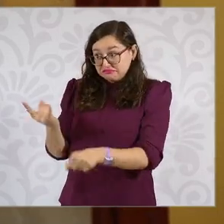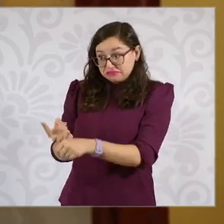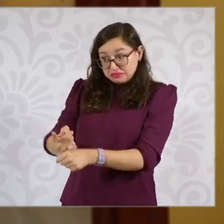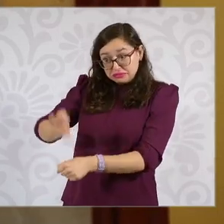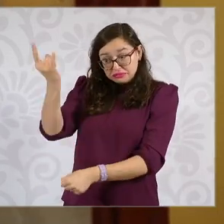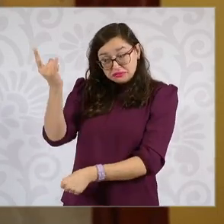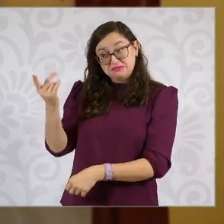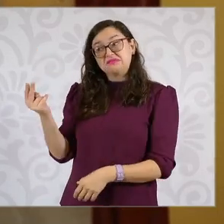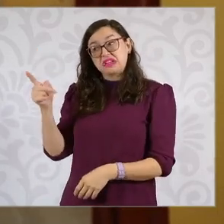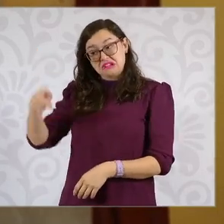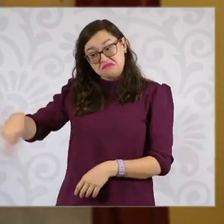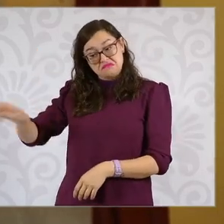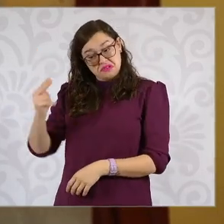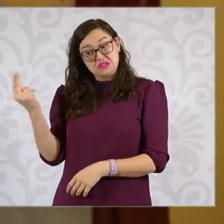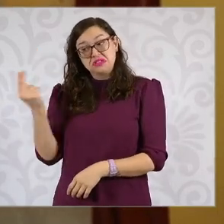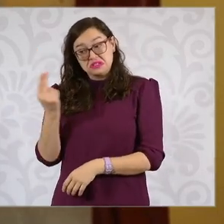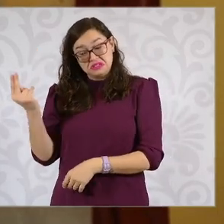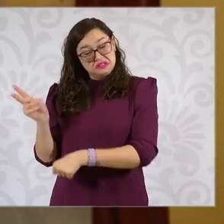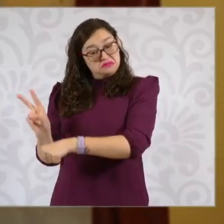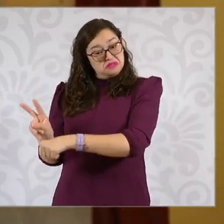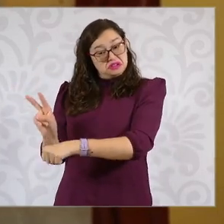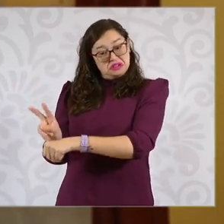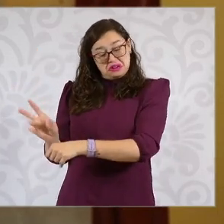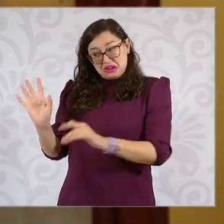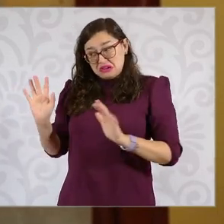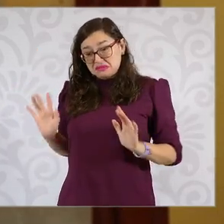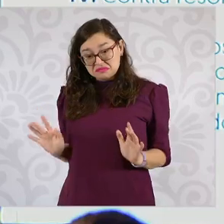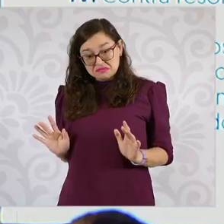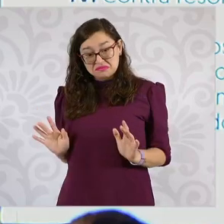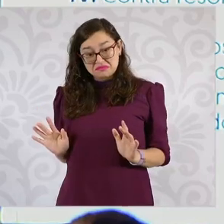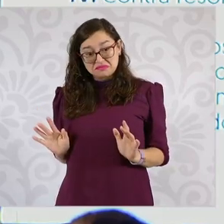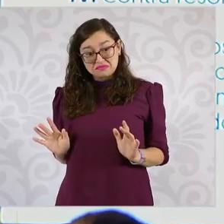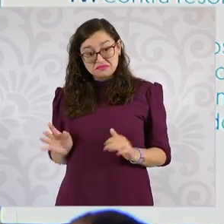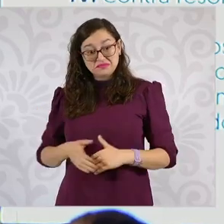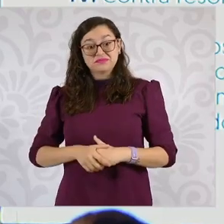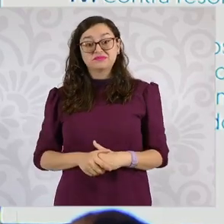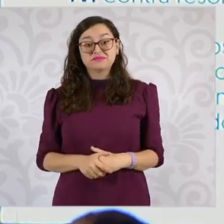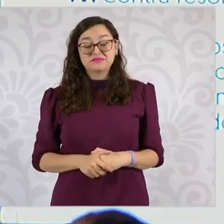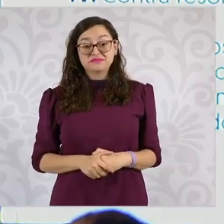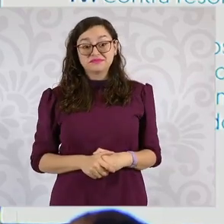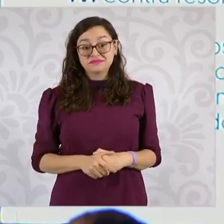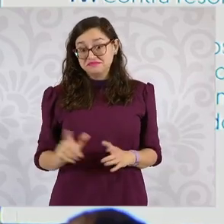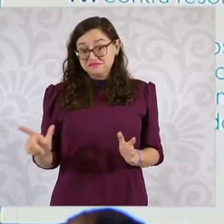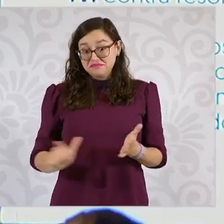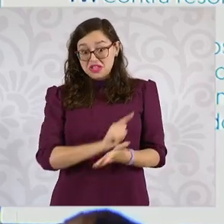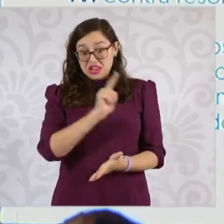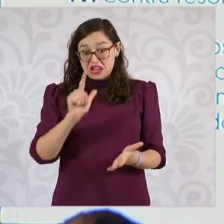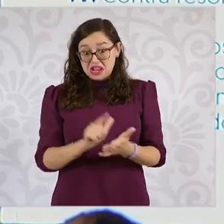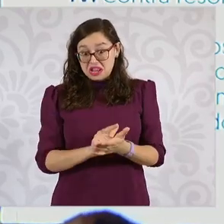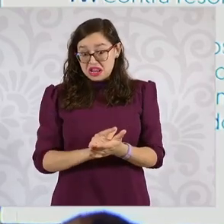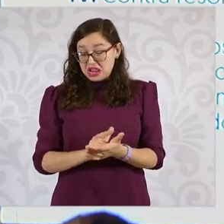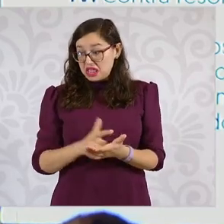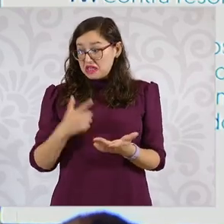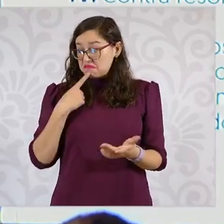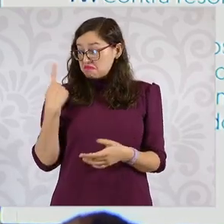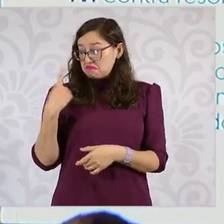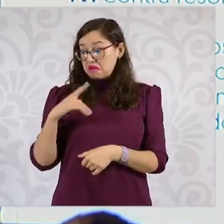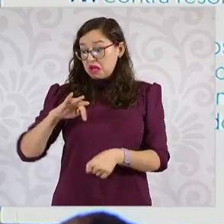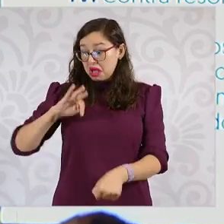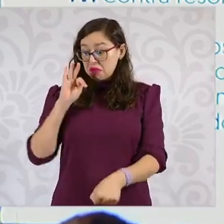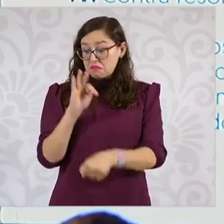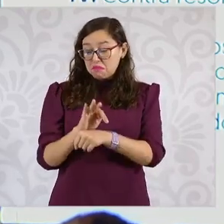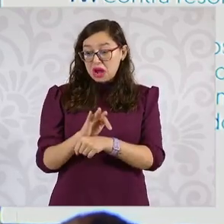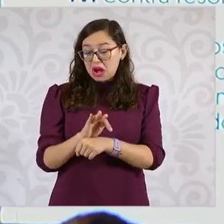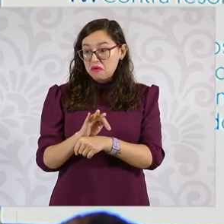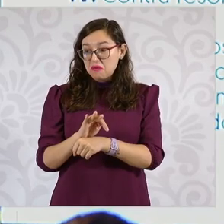y aún así se está haciendo una resolución de